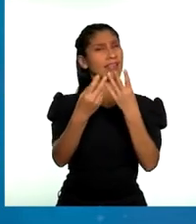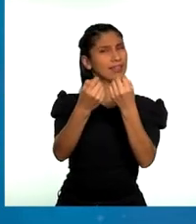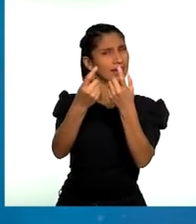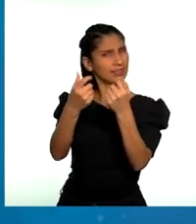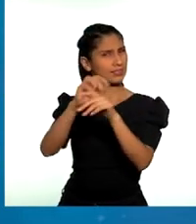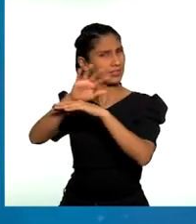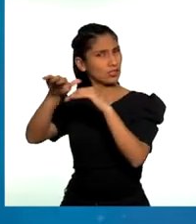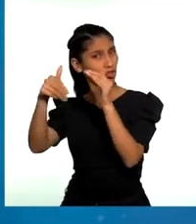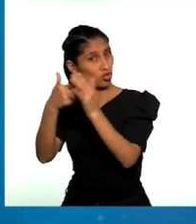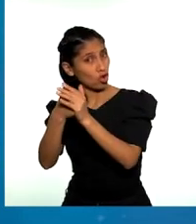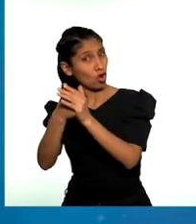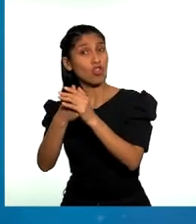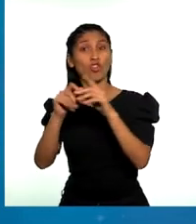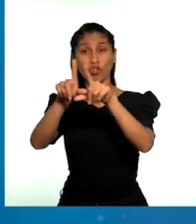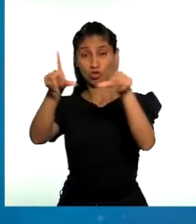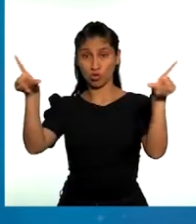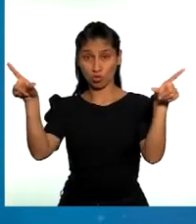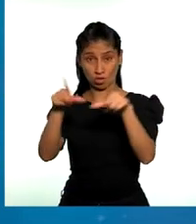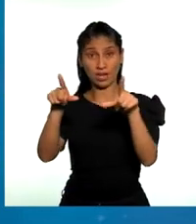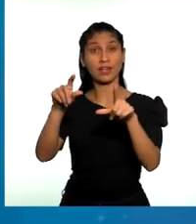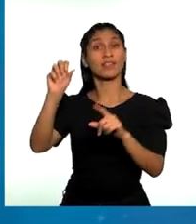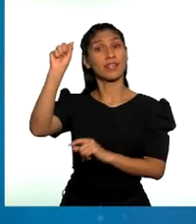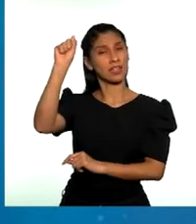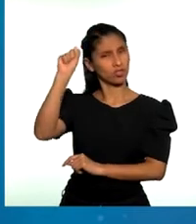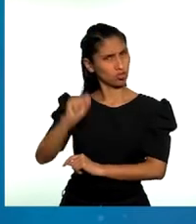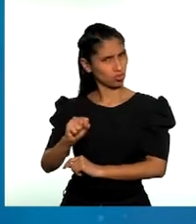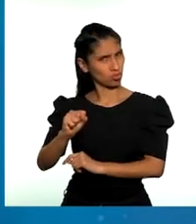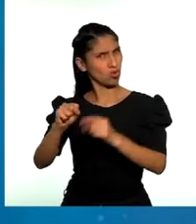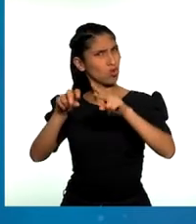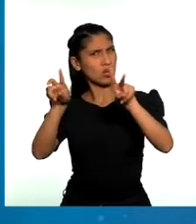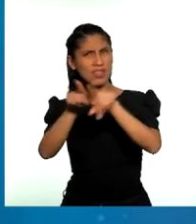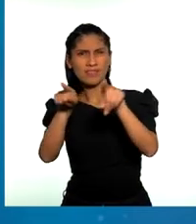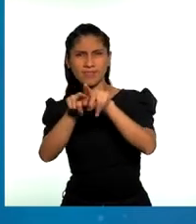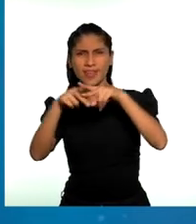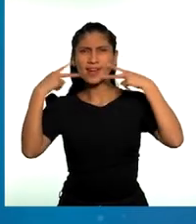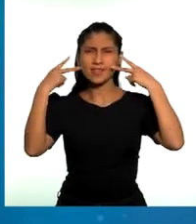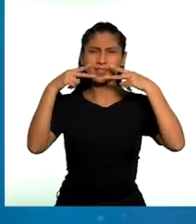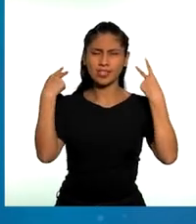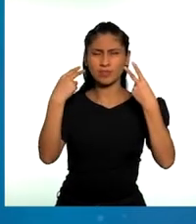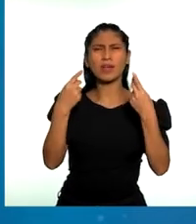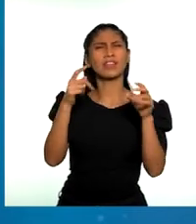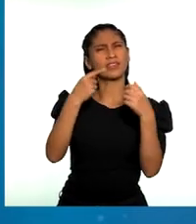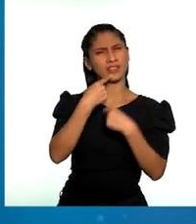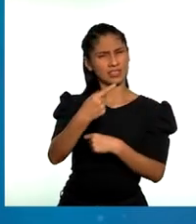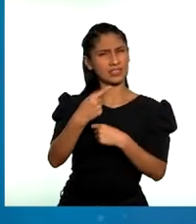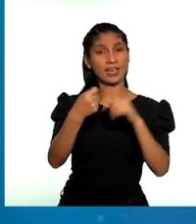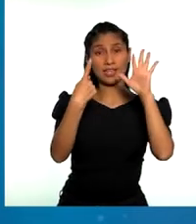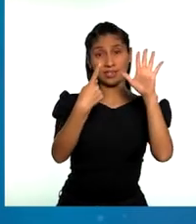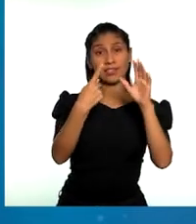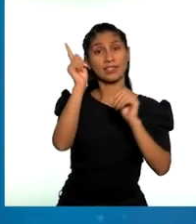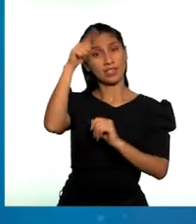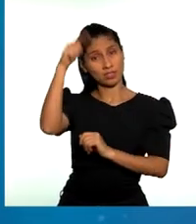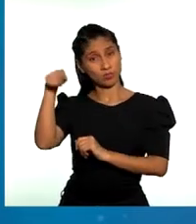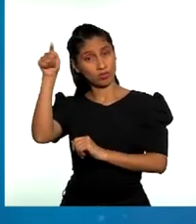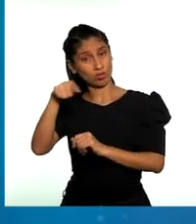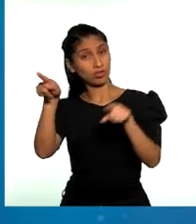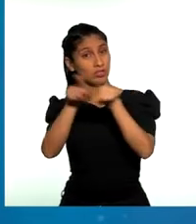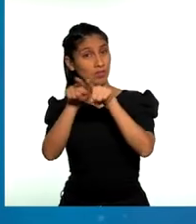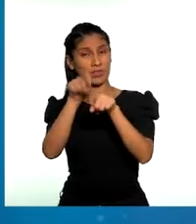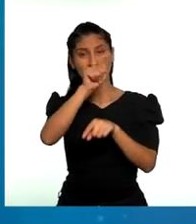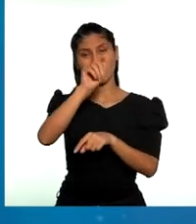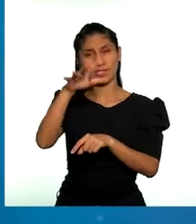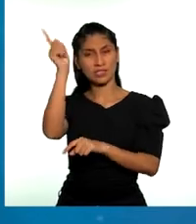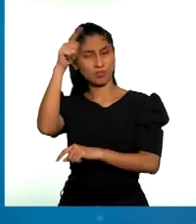departamentos de la Sierra Sur y la Selva, solo entre el 6% y 15% de la